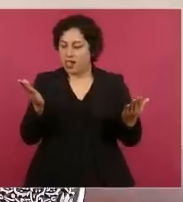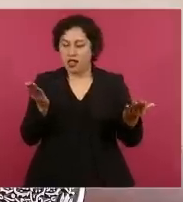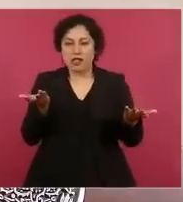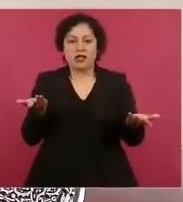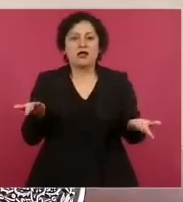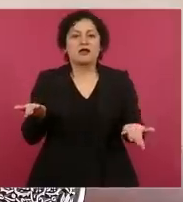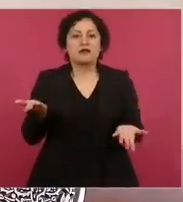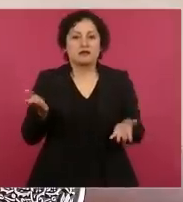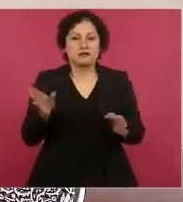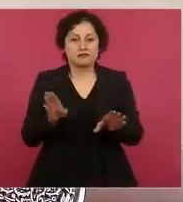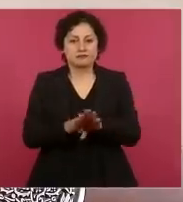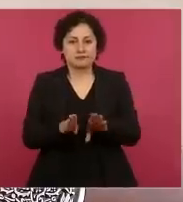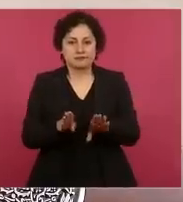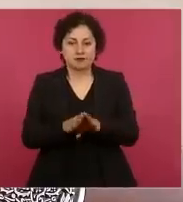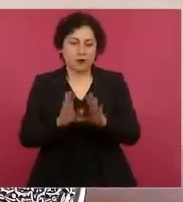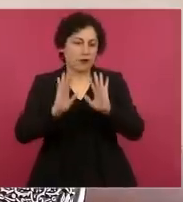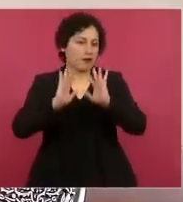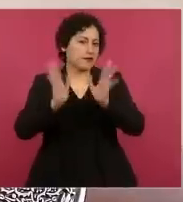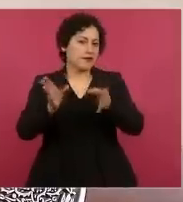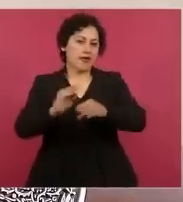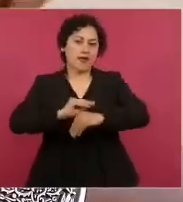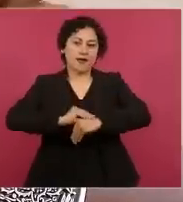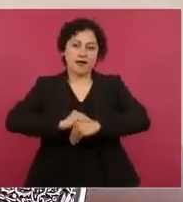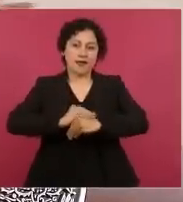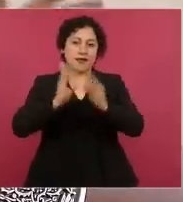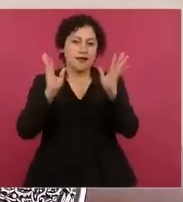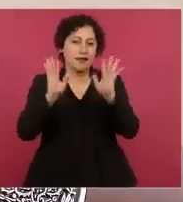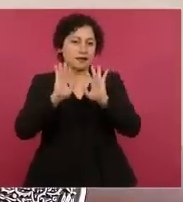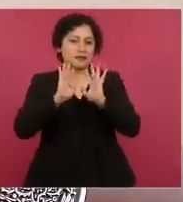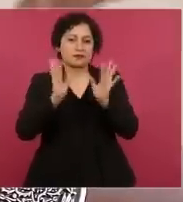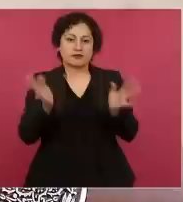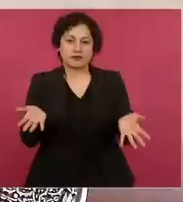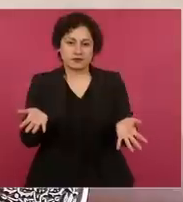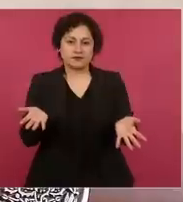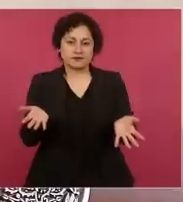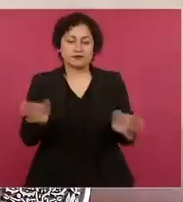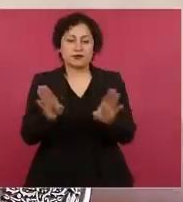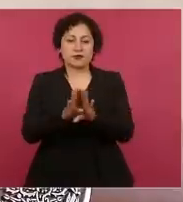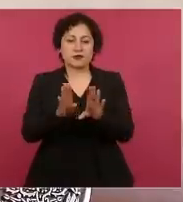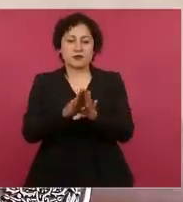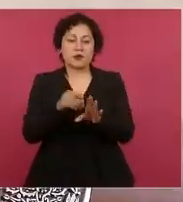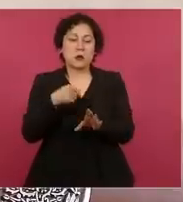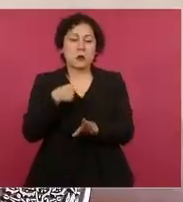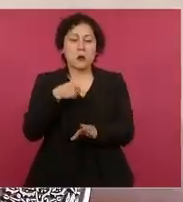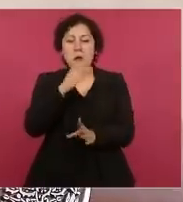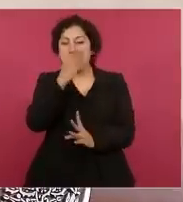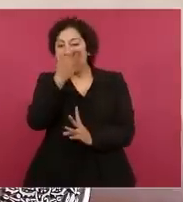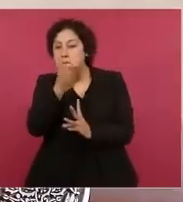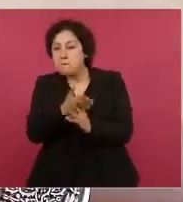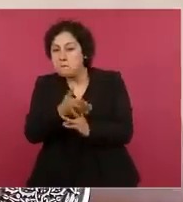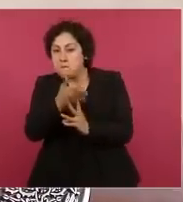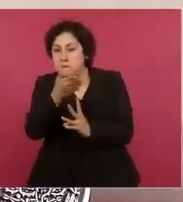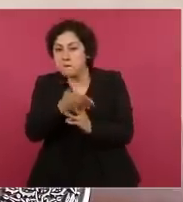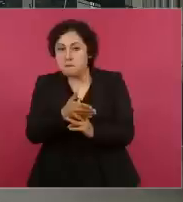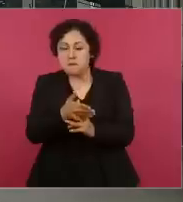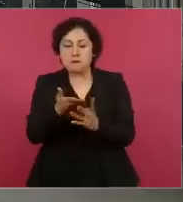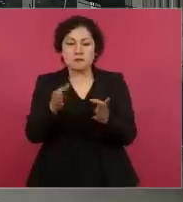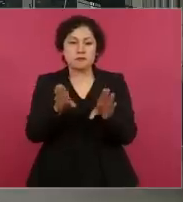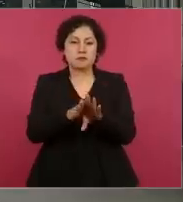Ya no hay justo medio entre